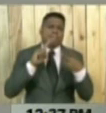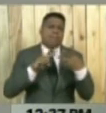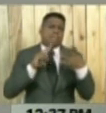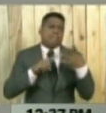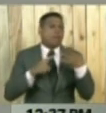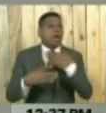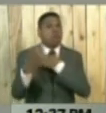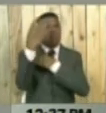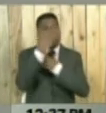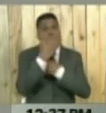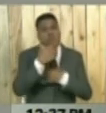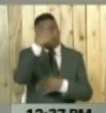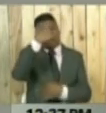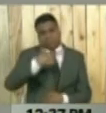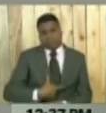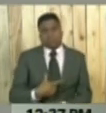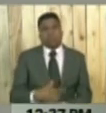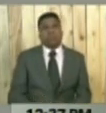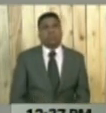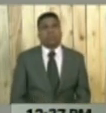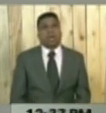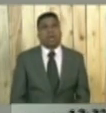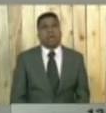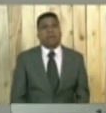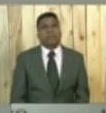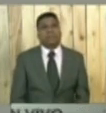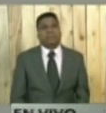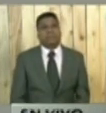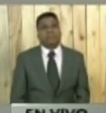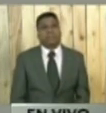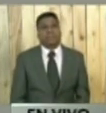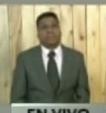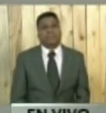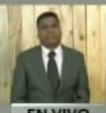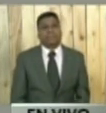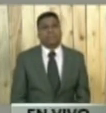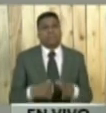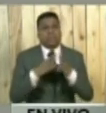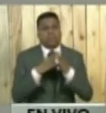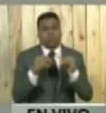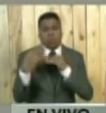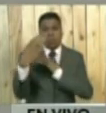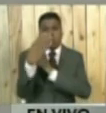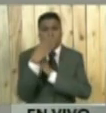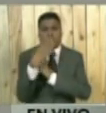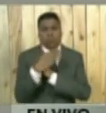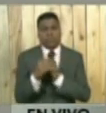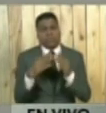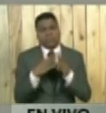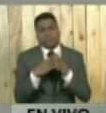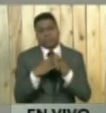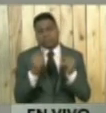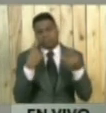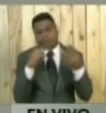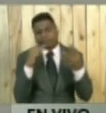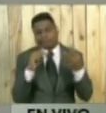a las amenazas, vulnerabilidad o riesgo, tanto de su integridad física como la de sus bienes.